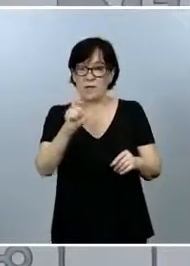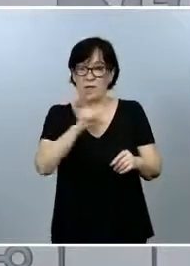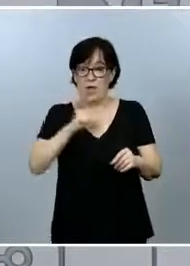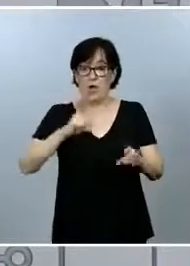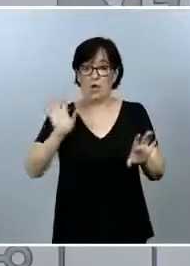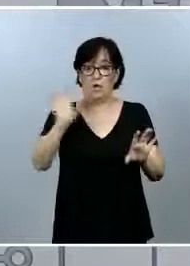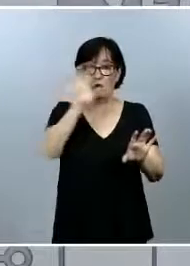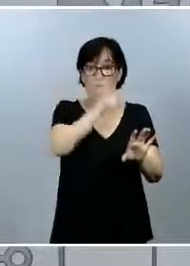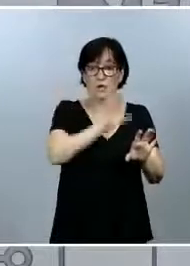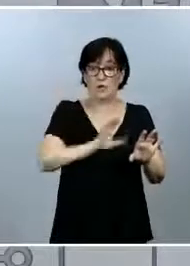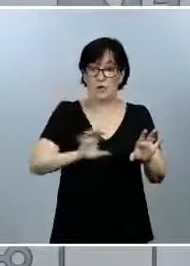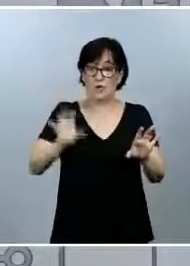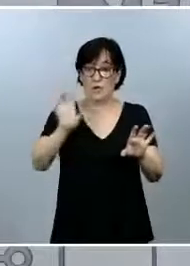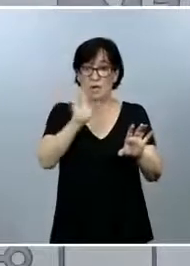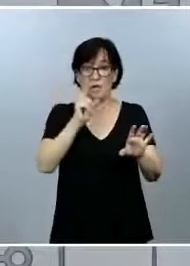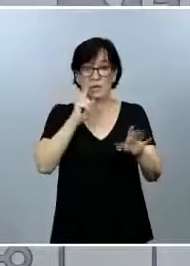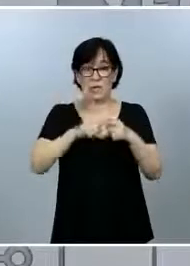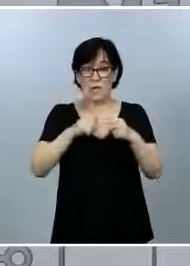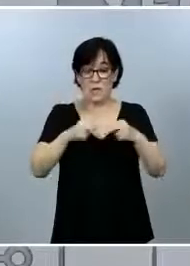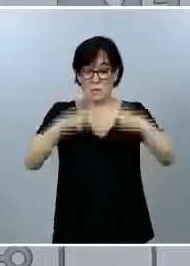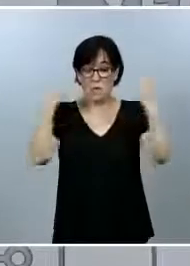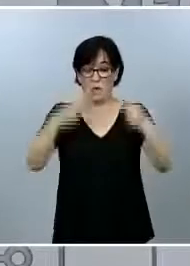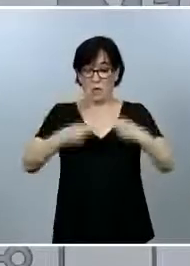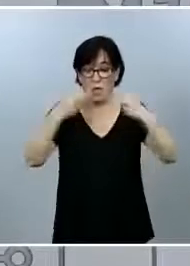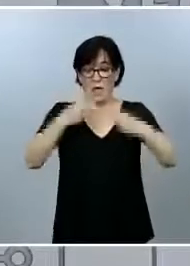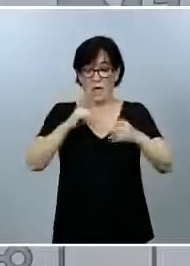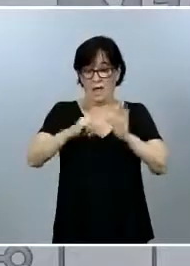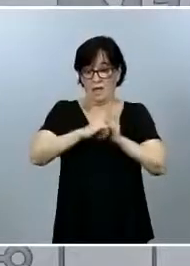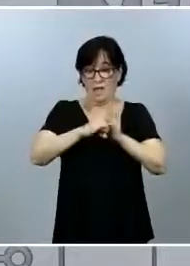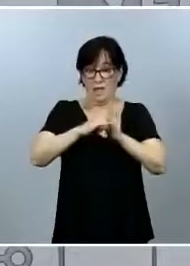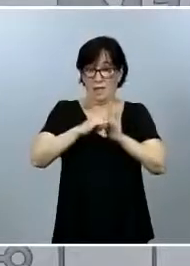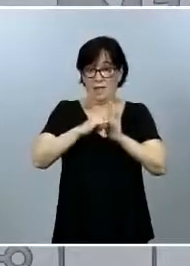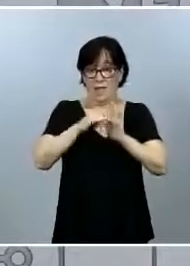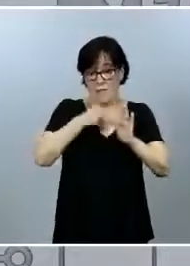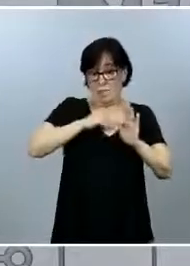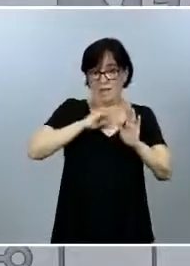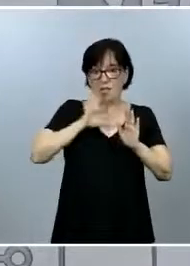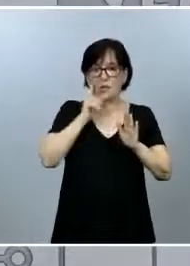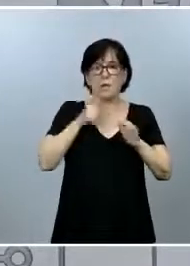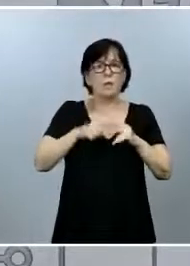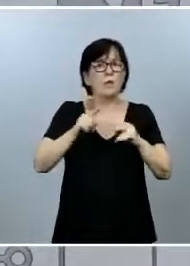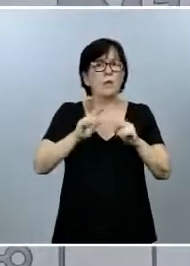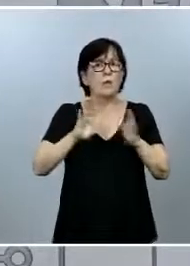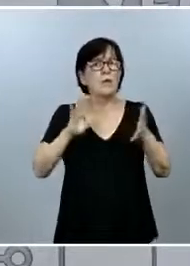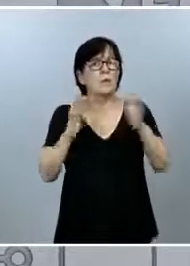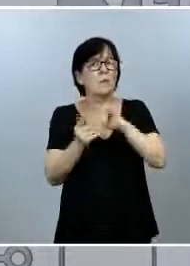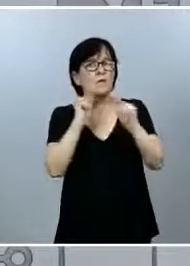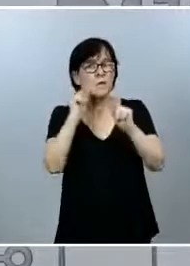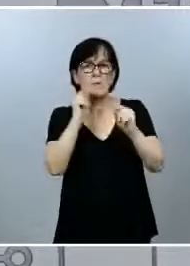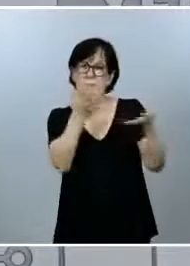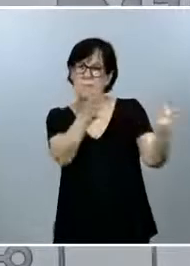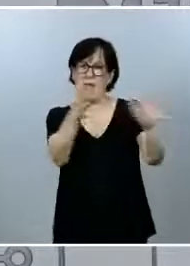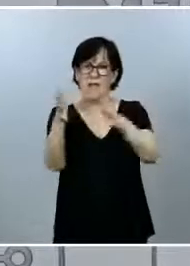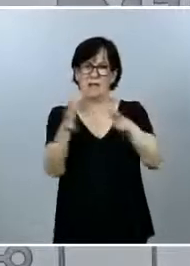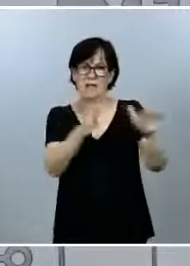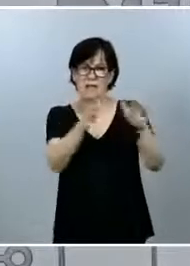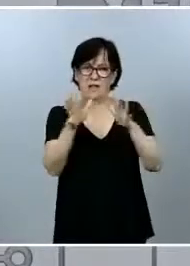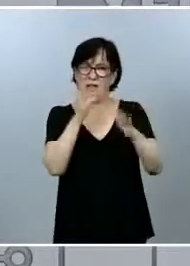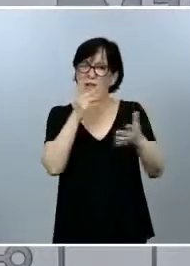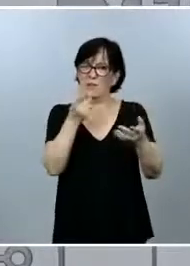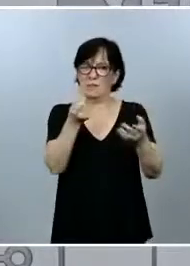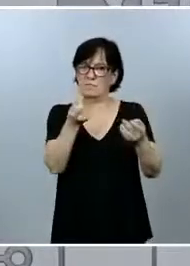autónomas limítrofes con Portugal, españolas, tenían una evolución epidémica similar, en algunos casos incluso